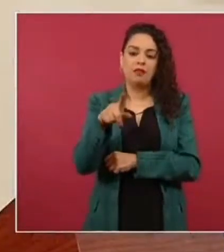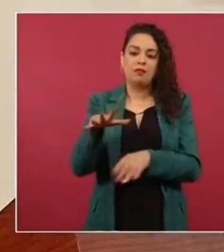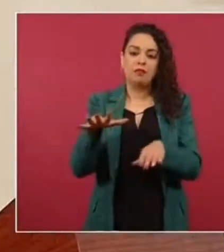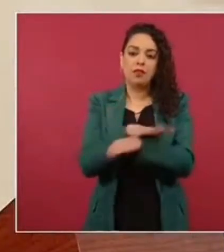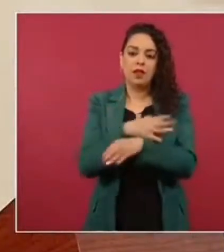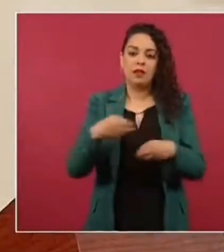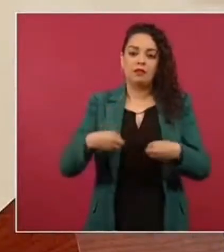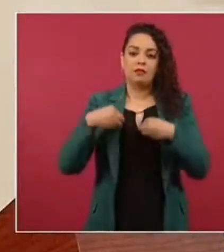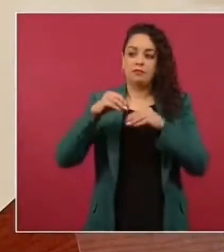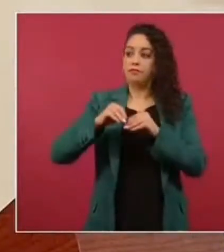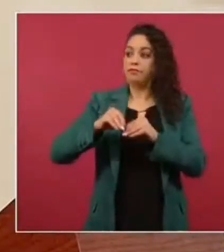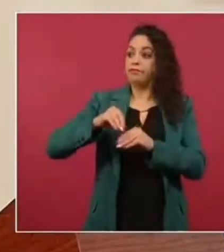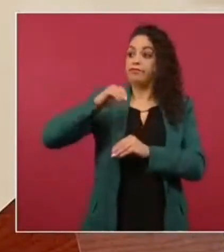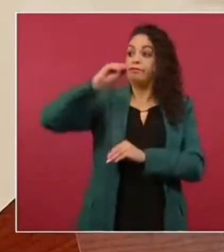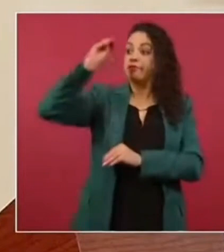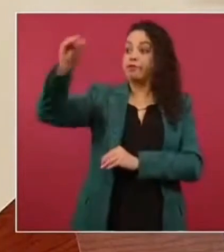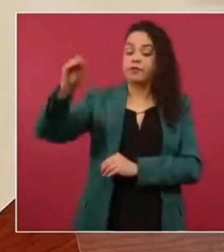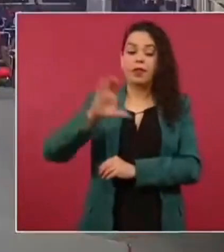Porque